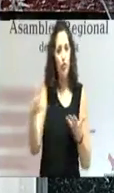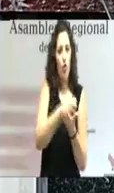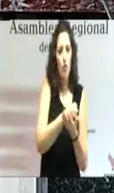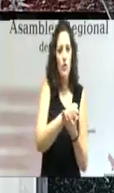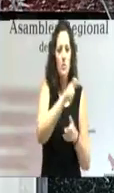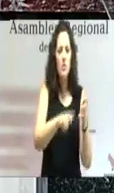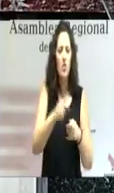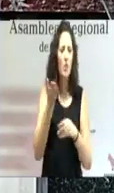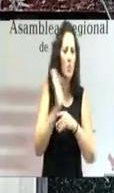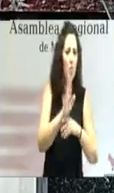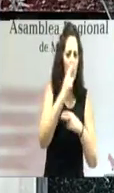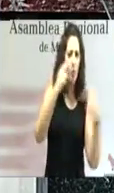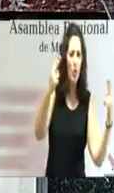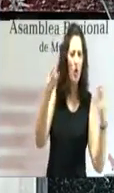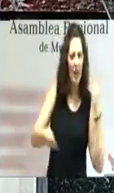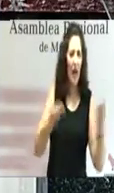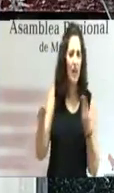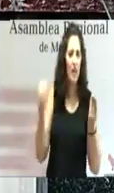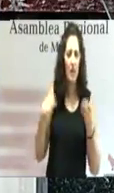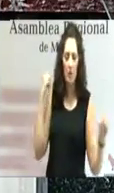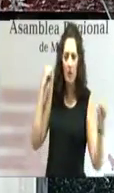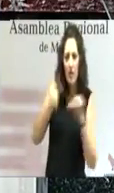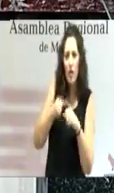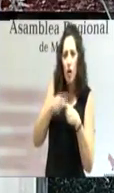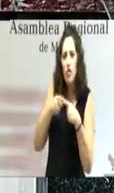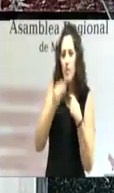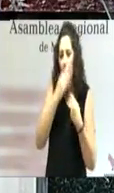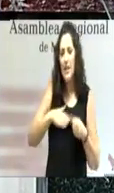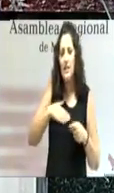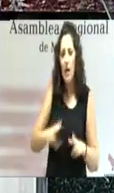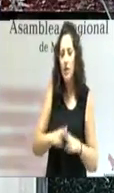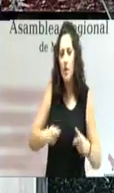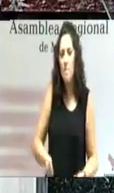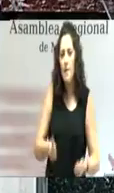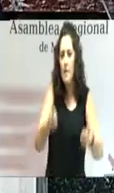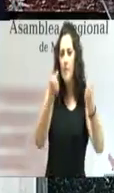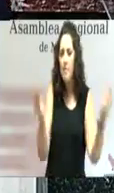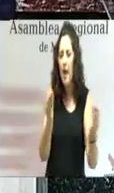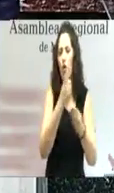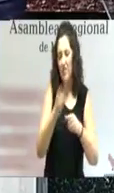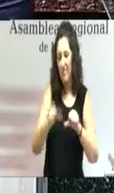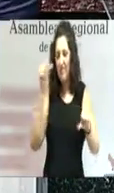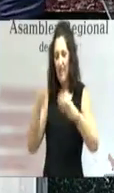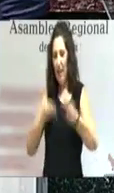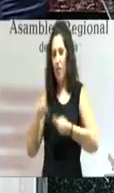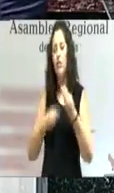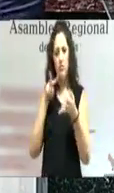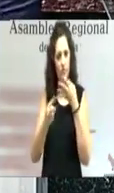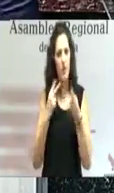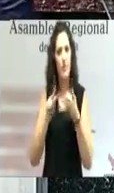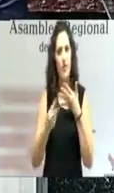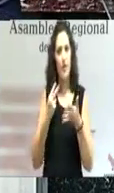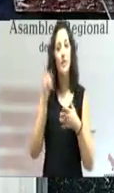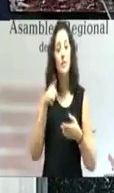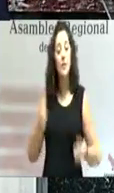representantes públicos para procurar mayores cotas de bienestar social. Es trasladar con nitidez en qué